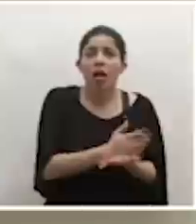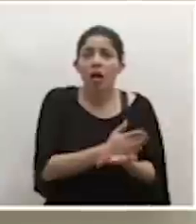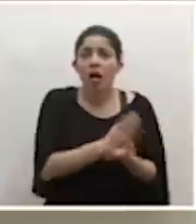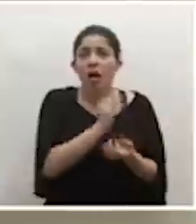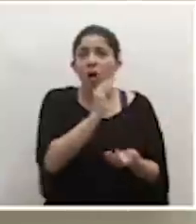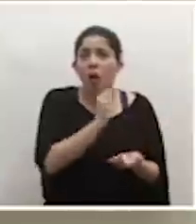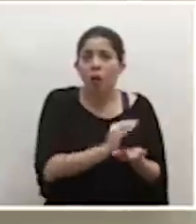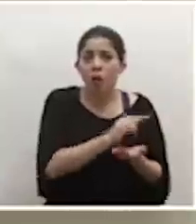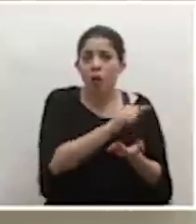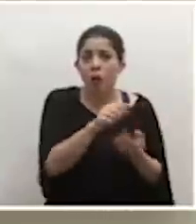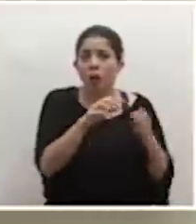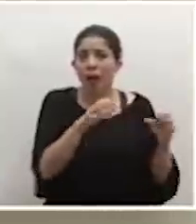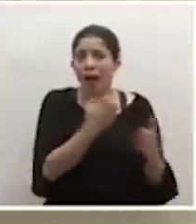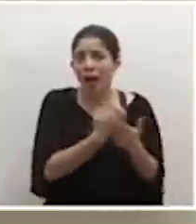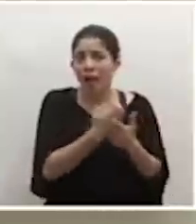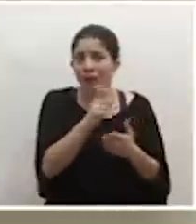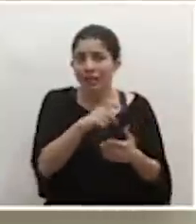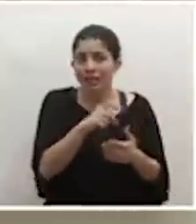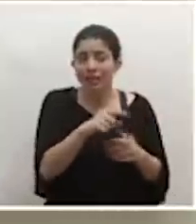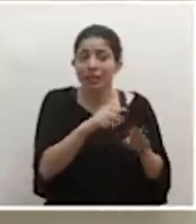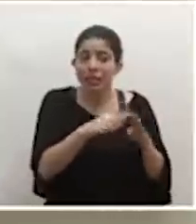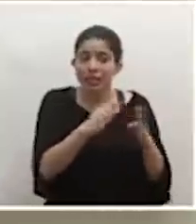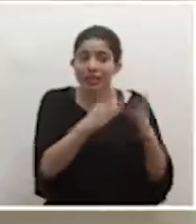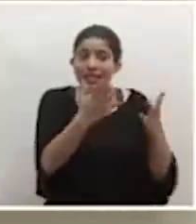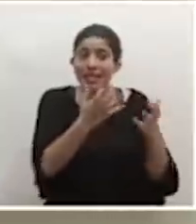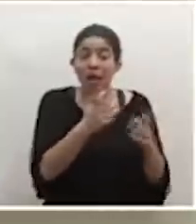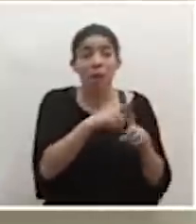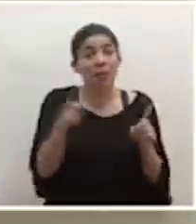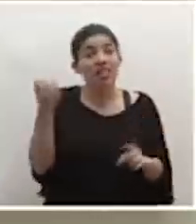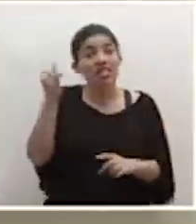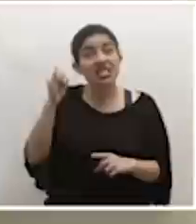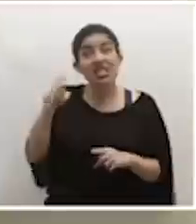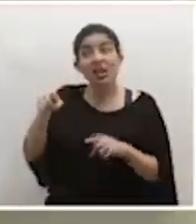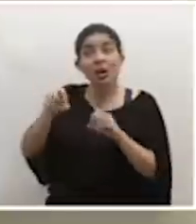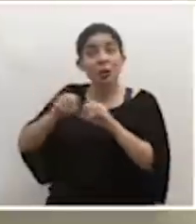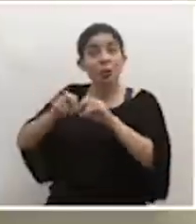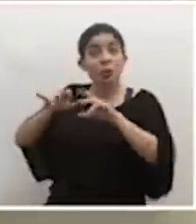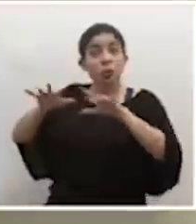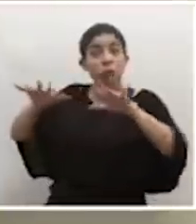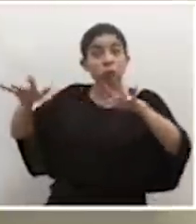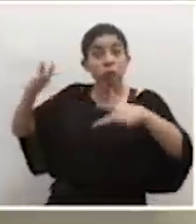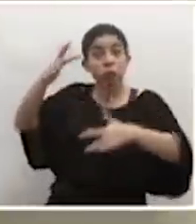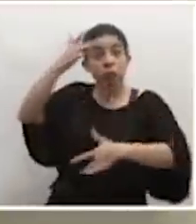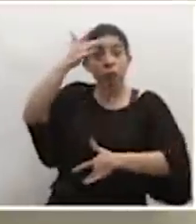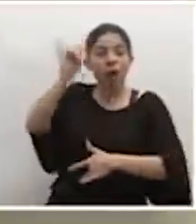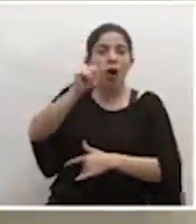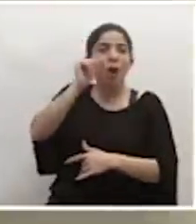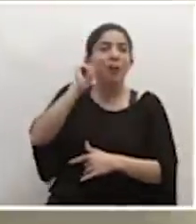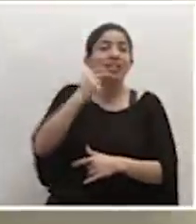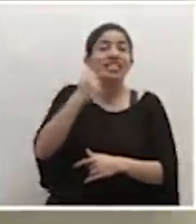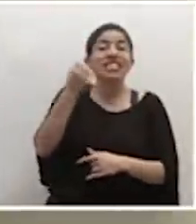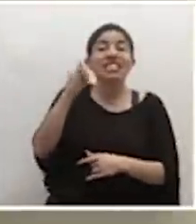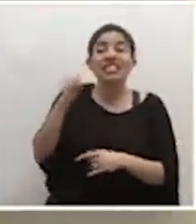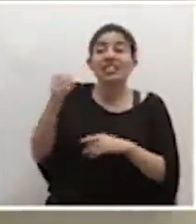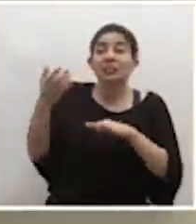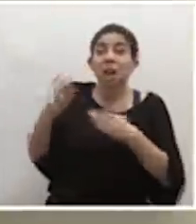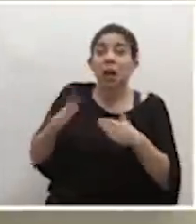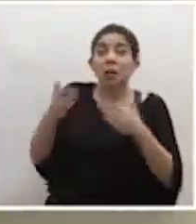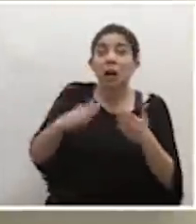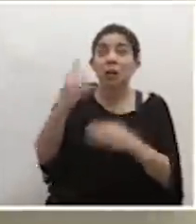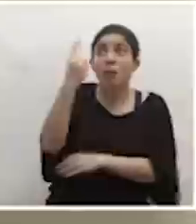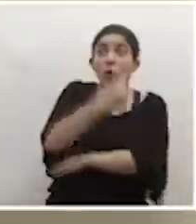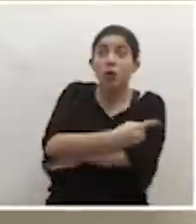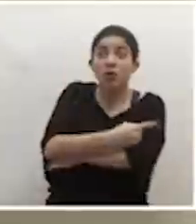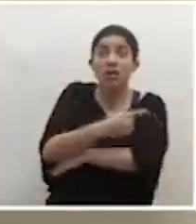pero es importante esto porque al final si aquí tenemos una transmisión ampliada y lo que yo decía ayer, si tenemos varias muertes por día,